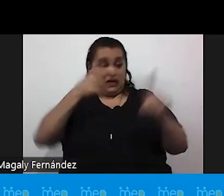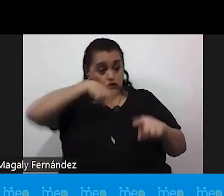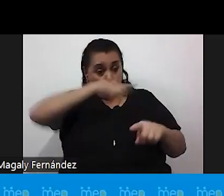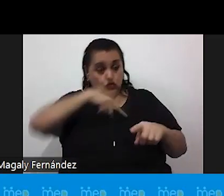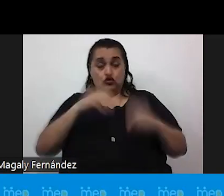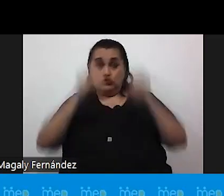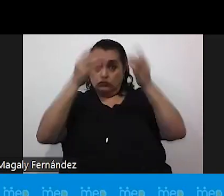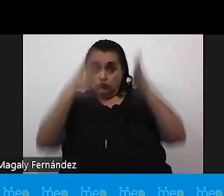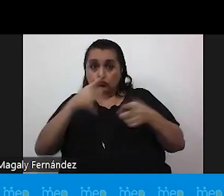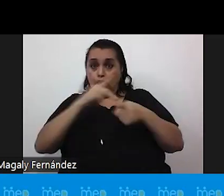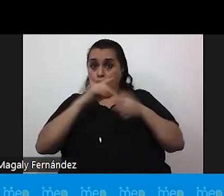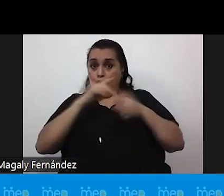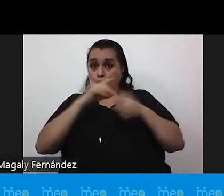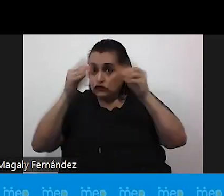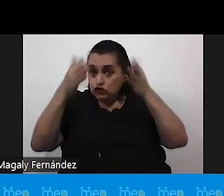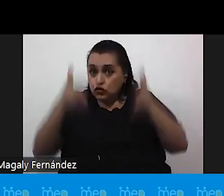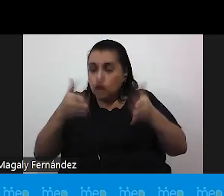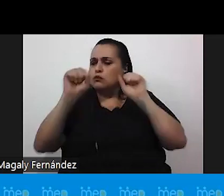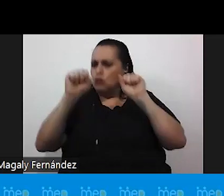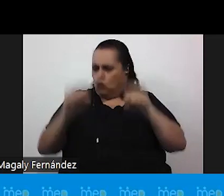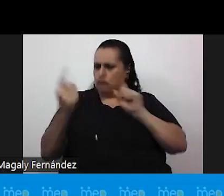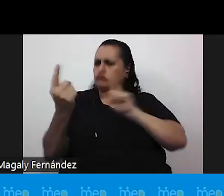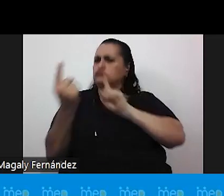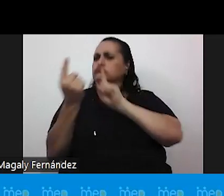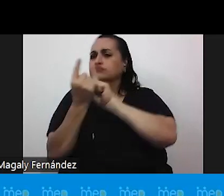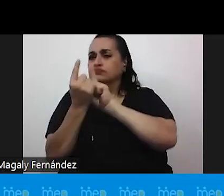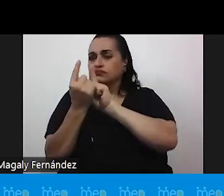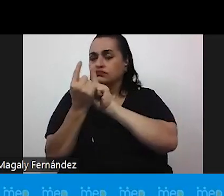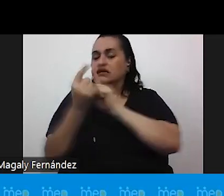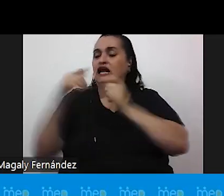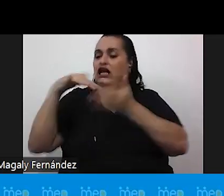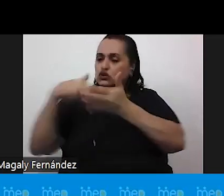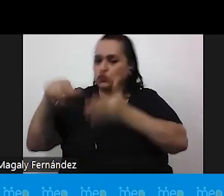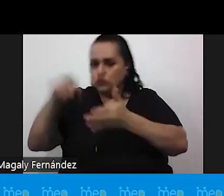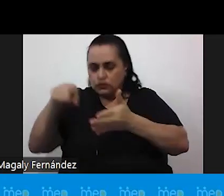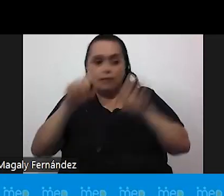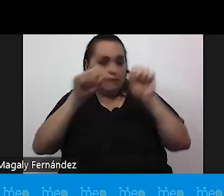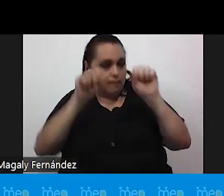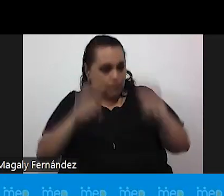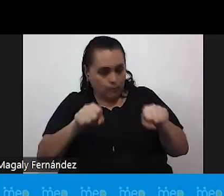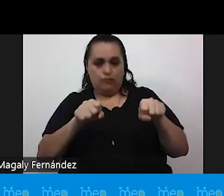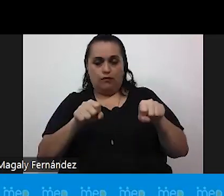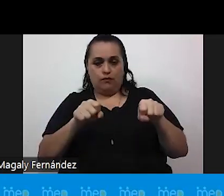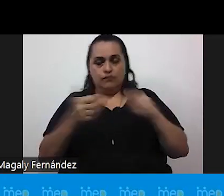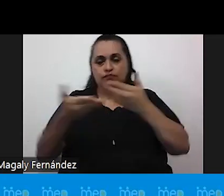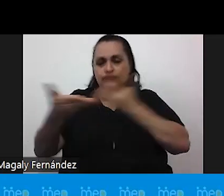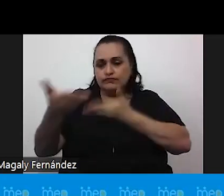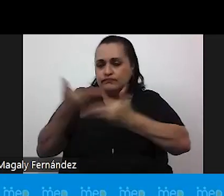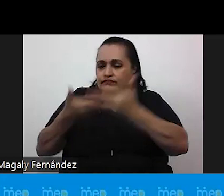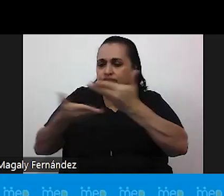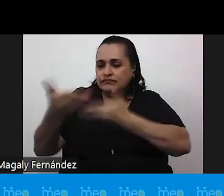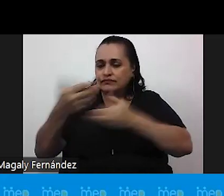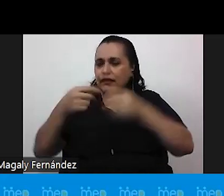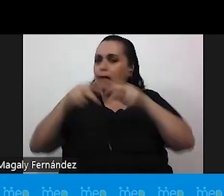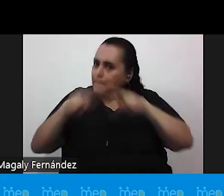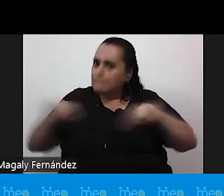profesional podemos acercarnos a los estudiantes y poder hacer que se valgan